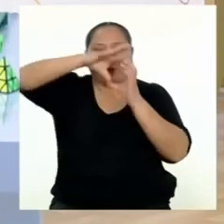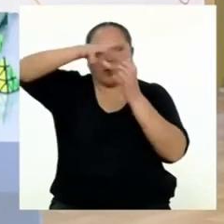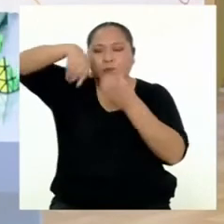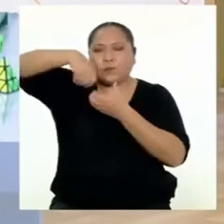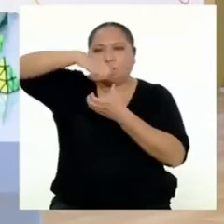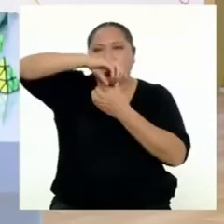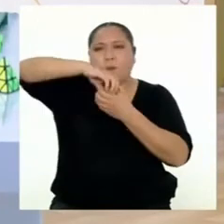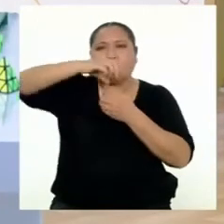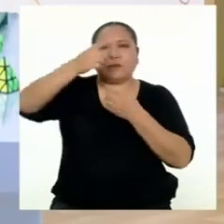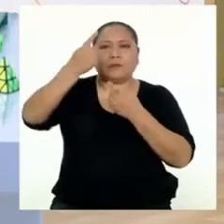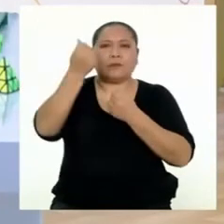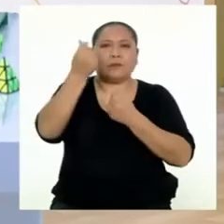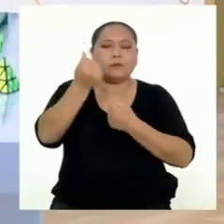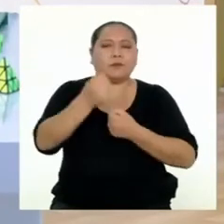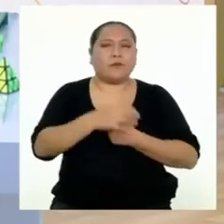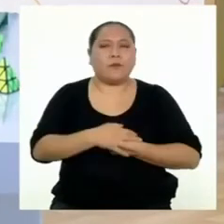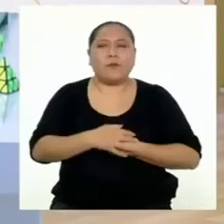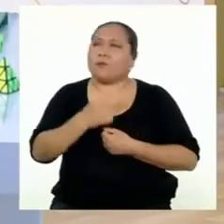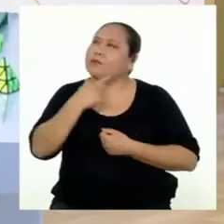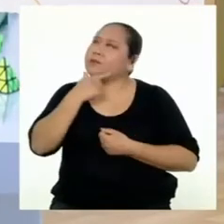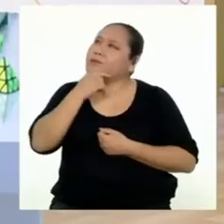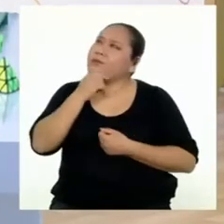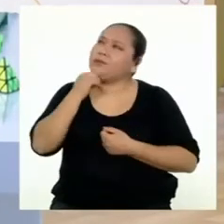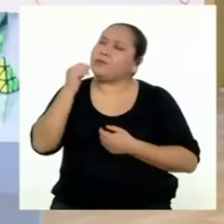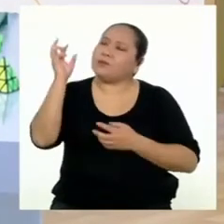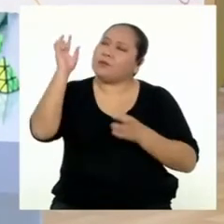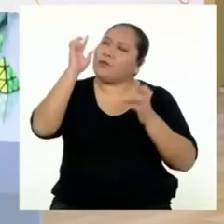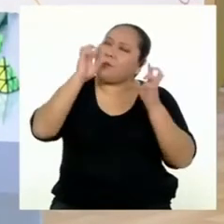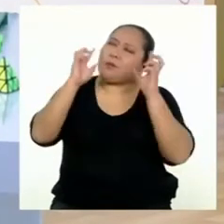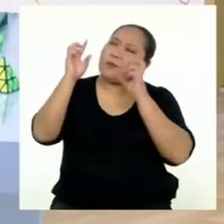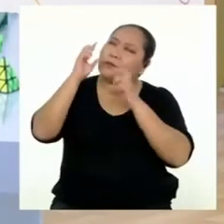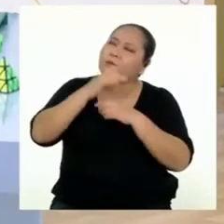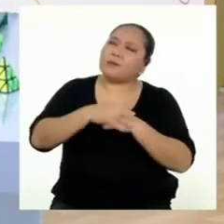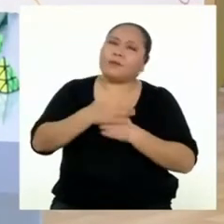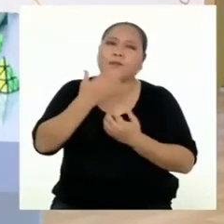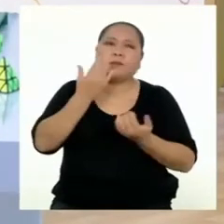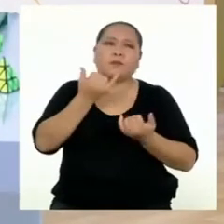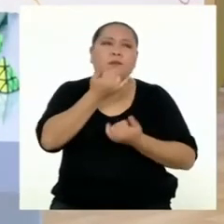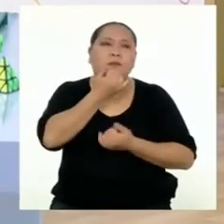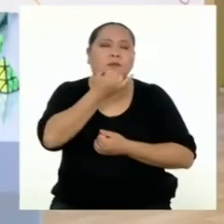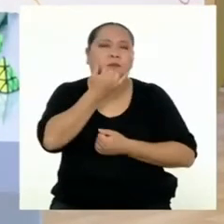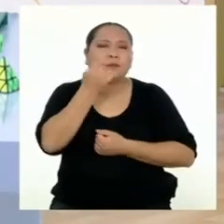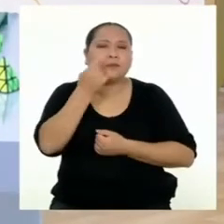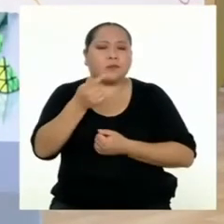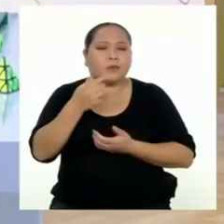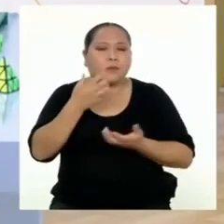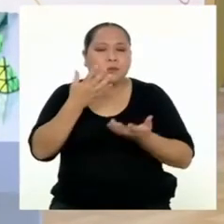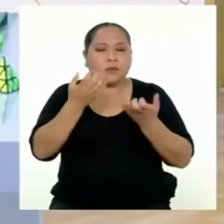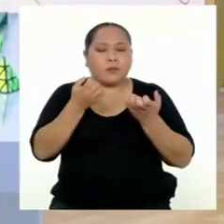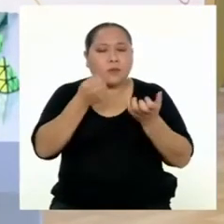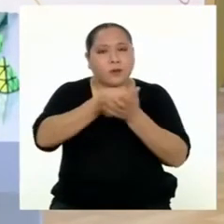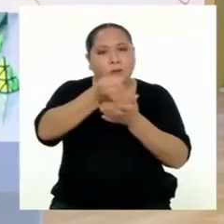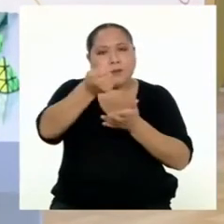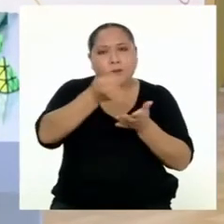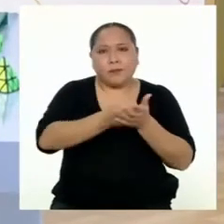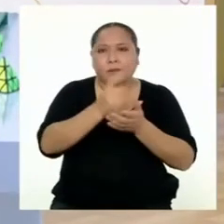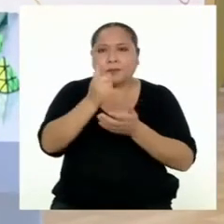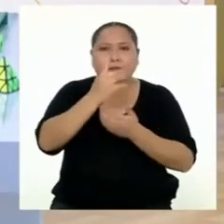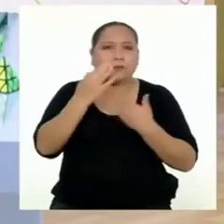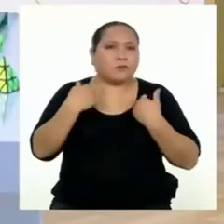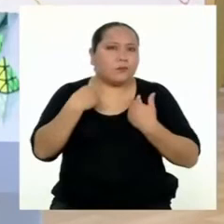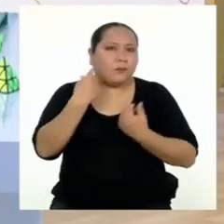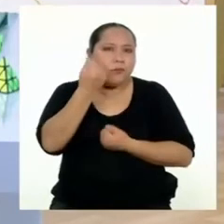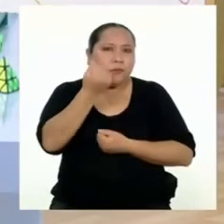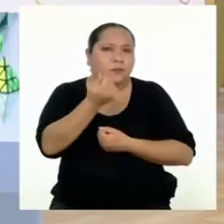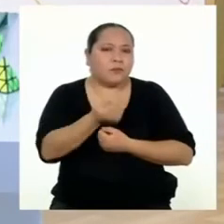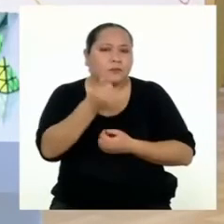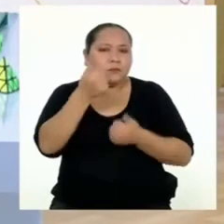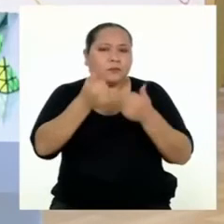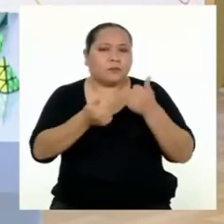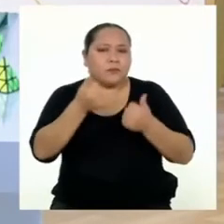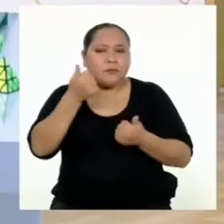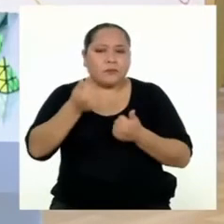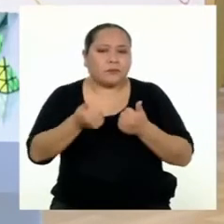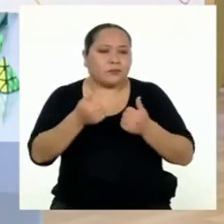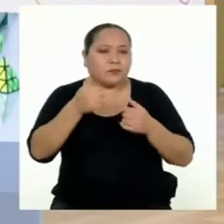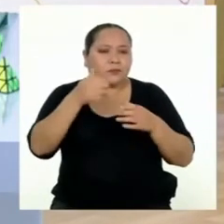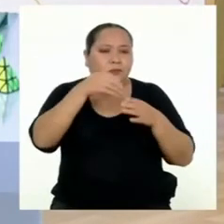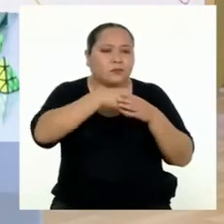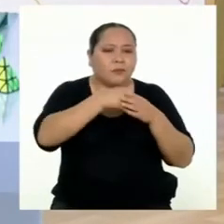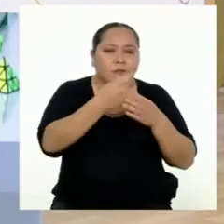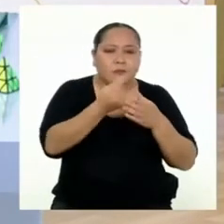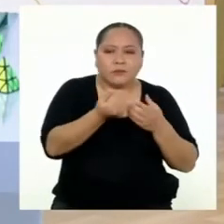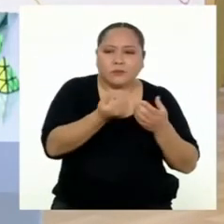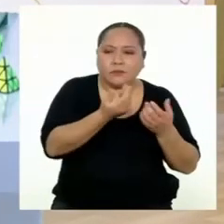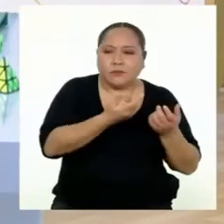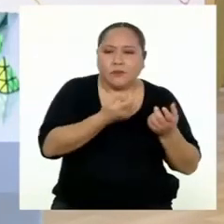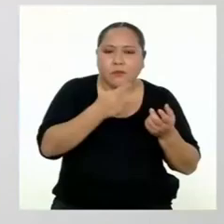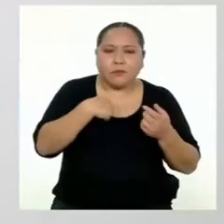las finanzas. Tengo una duda, profesora. ¿Qué pasa si es que quiero comprar algo y no tengo dinero? ¿Cuáles son las entidades financieras